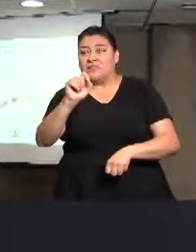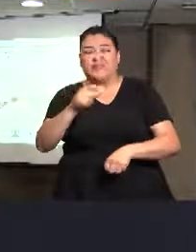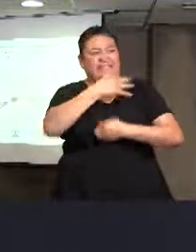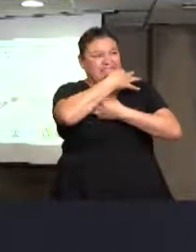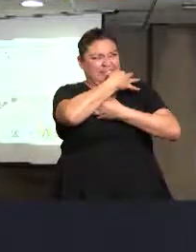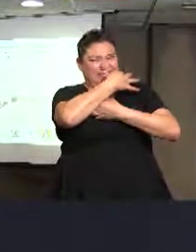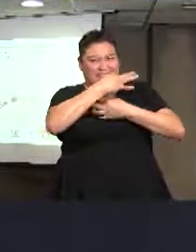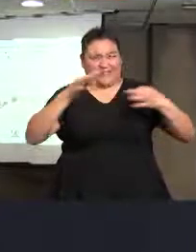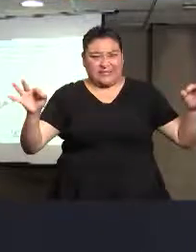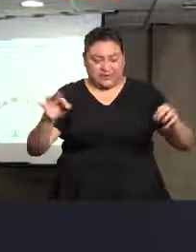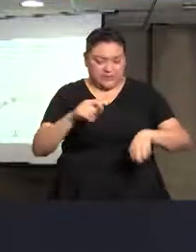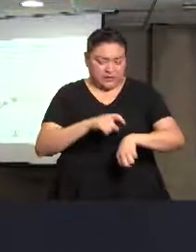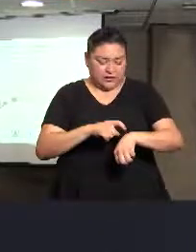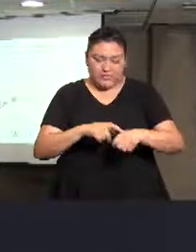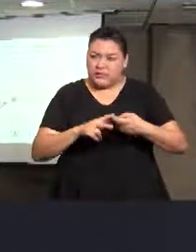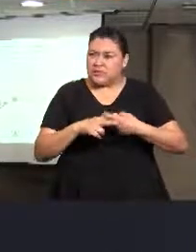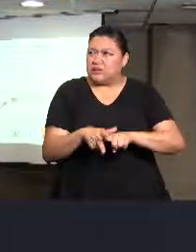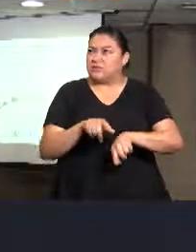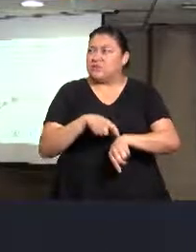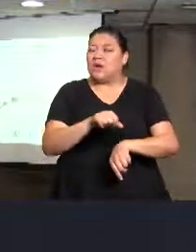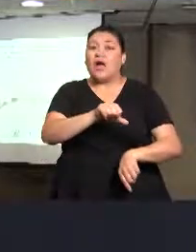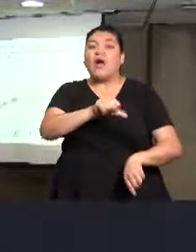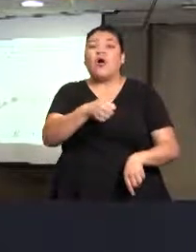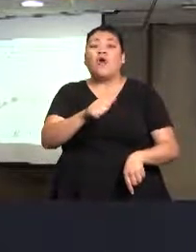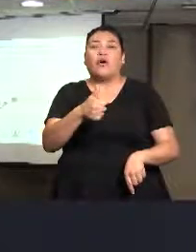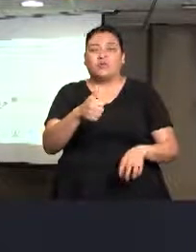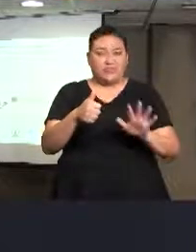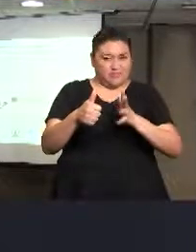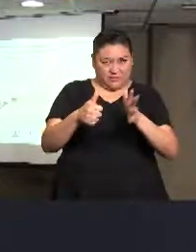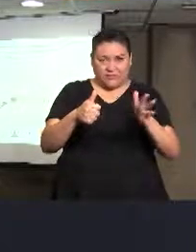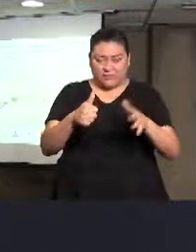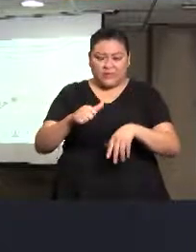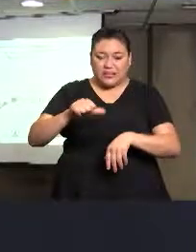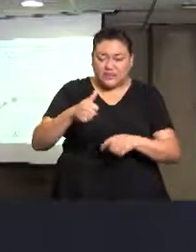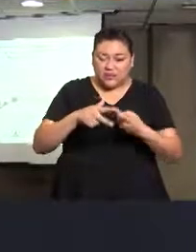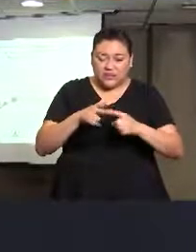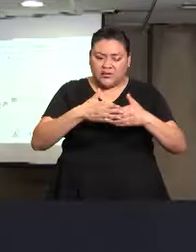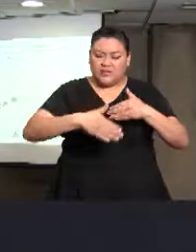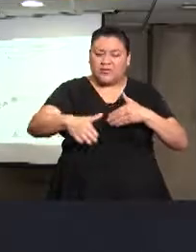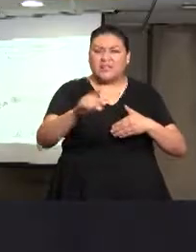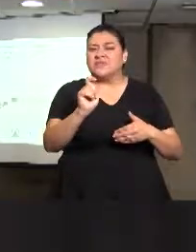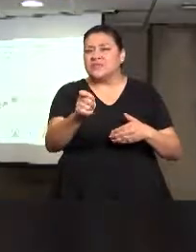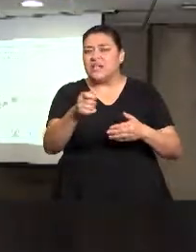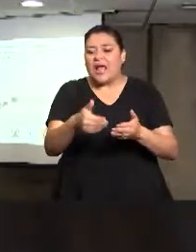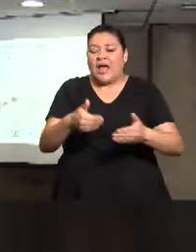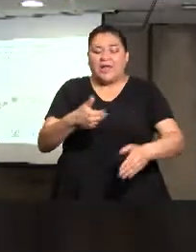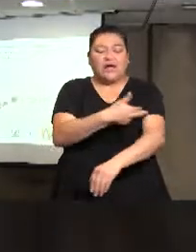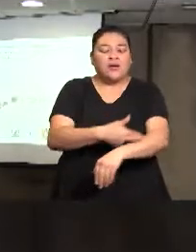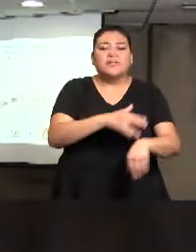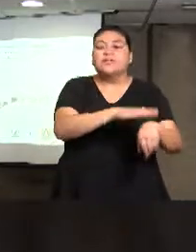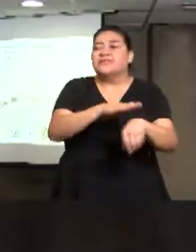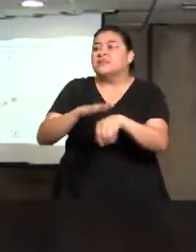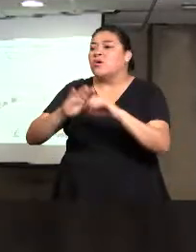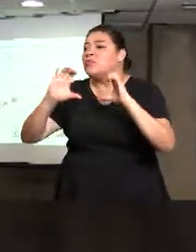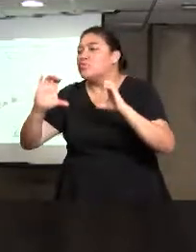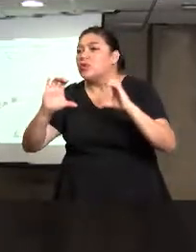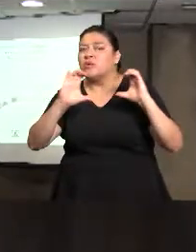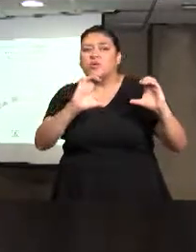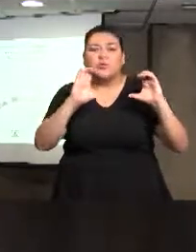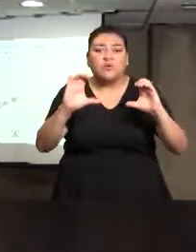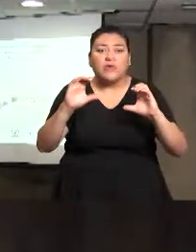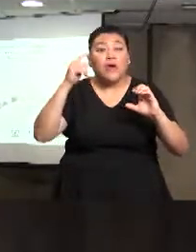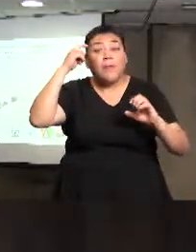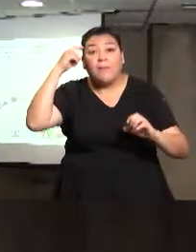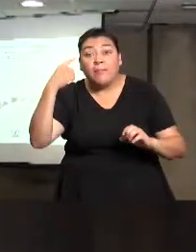A partir de las 11 de la mañana, aunque unos ya empezaron antes, estaremos generando acciones preventivas en estas ciudades de manera